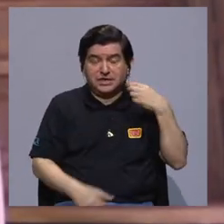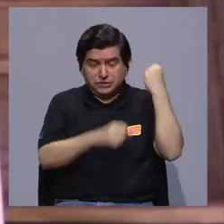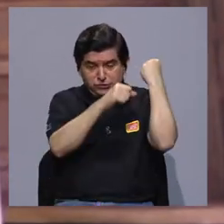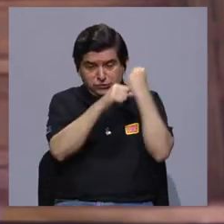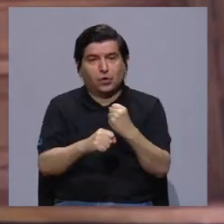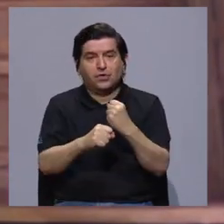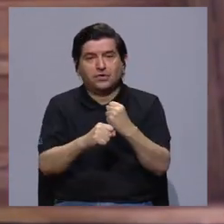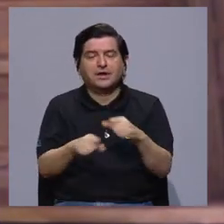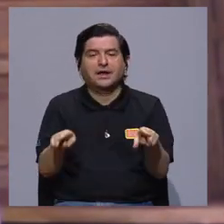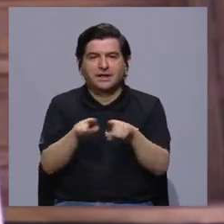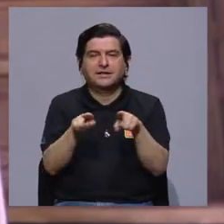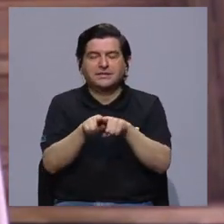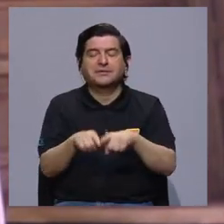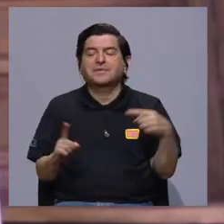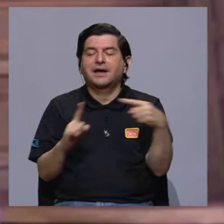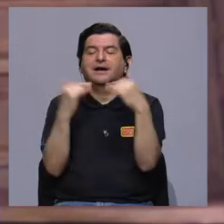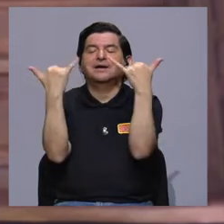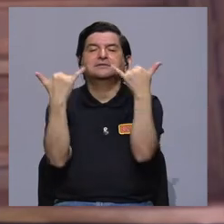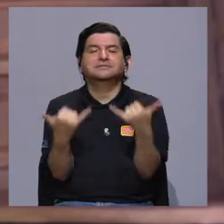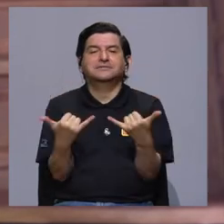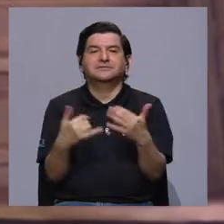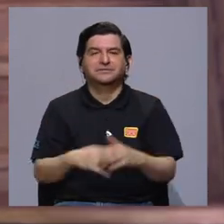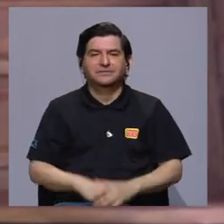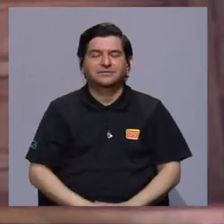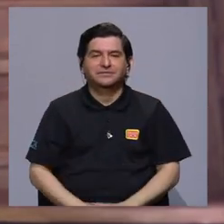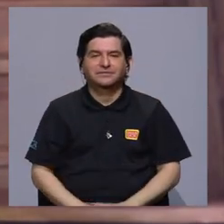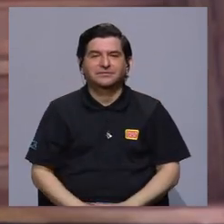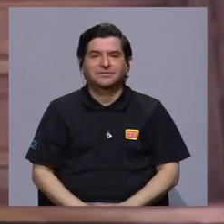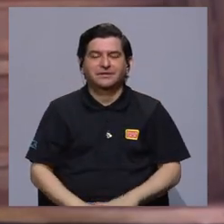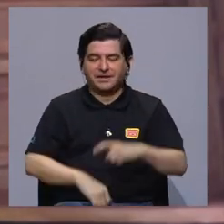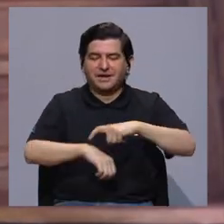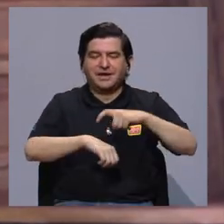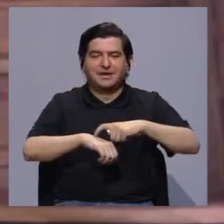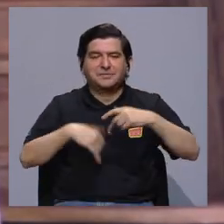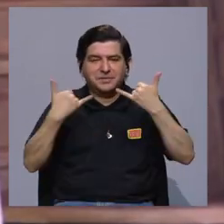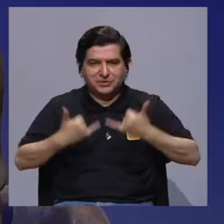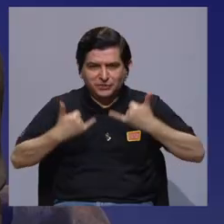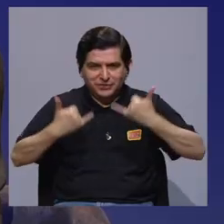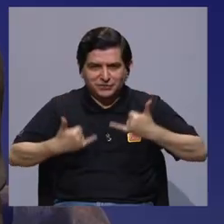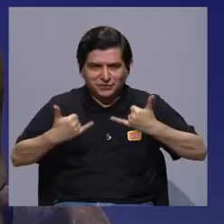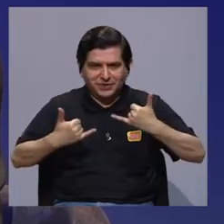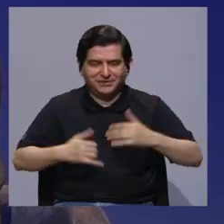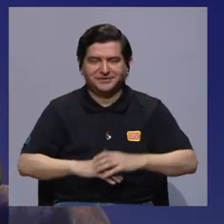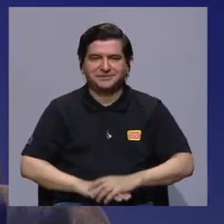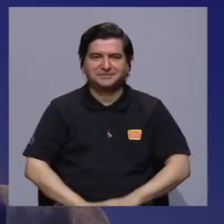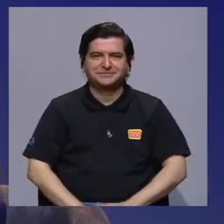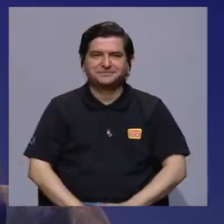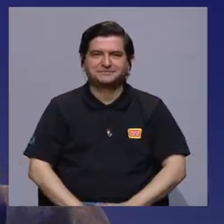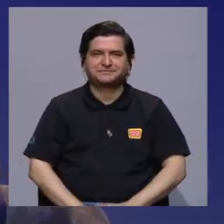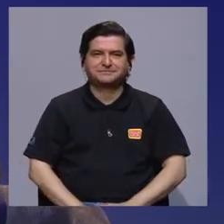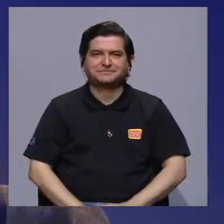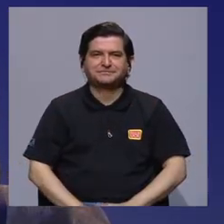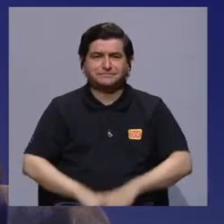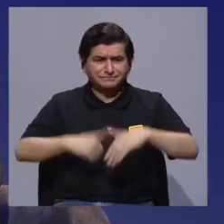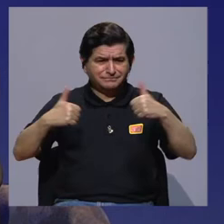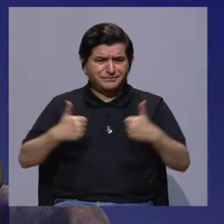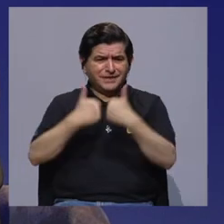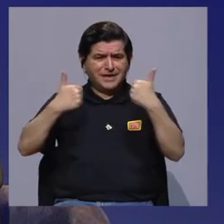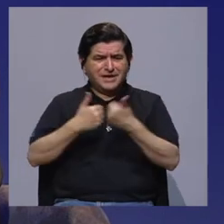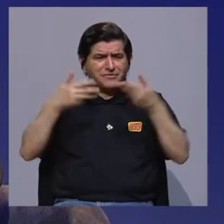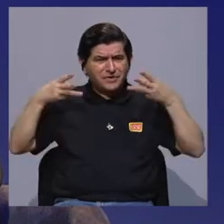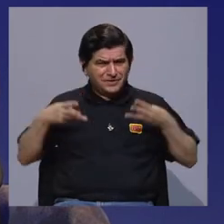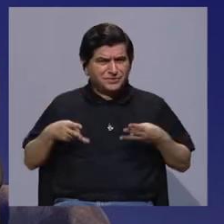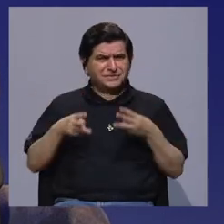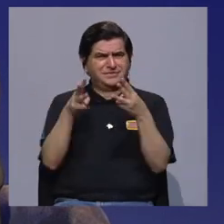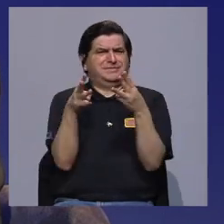más colonial, también hasta hoy en día, ¿no? Como en lo contemporáneo. Claro. ¿Cuáles son los retos